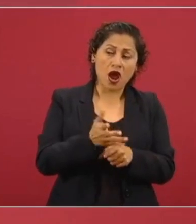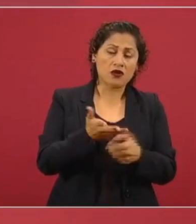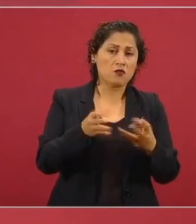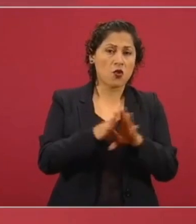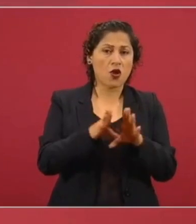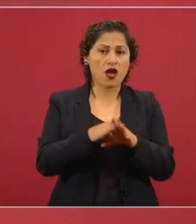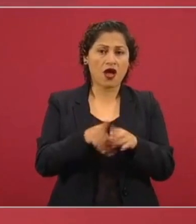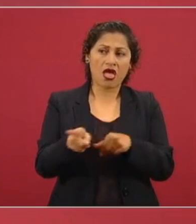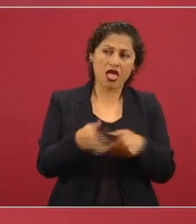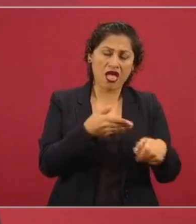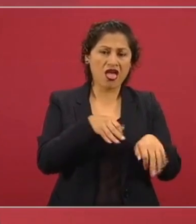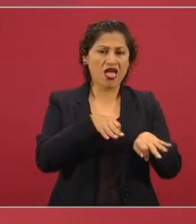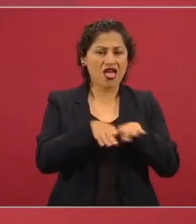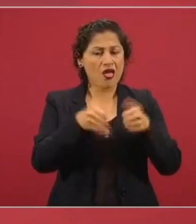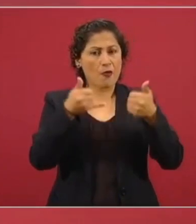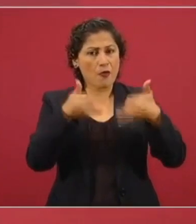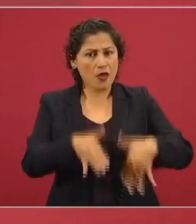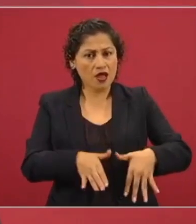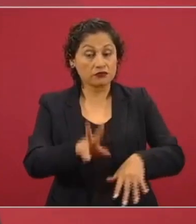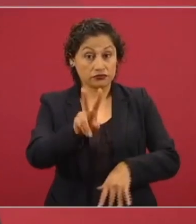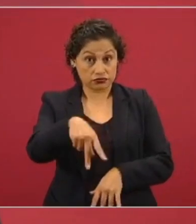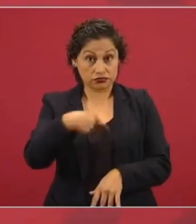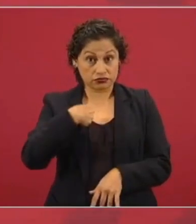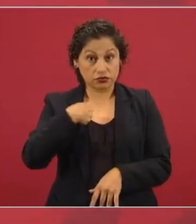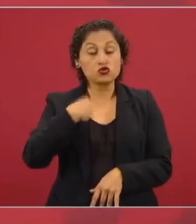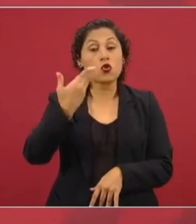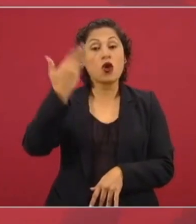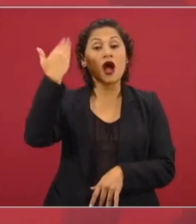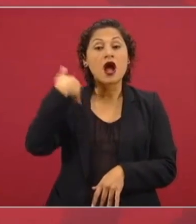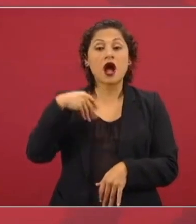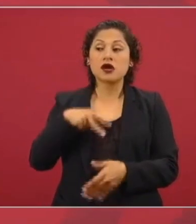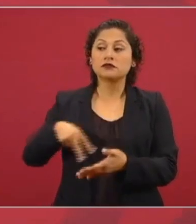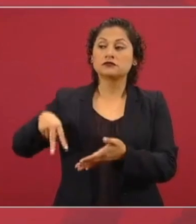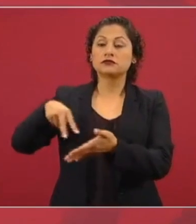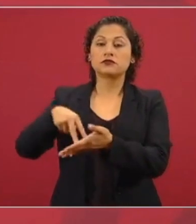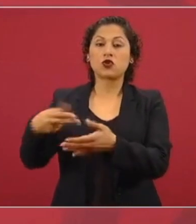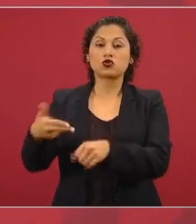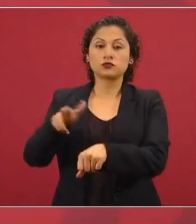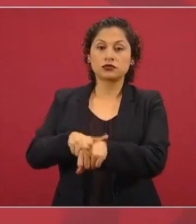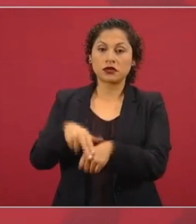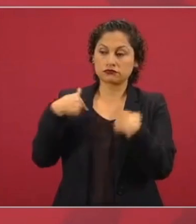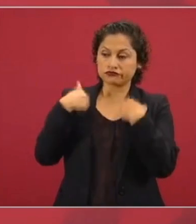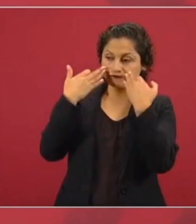iba yo a hospitales y había vigilancia particular